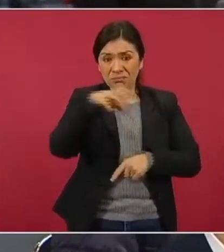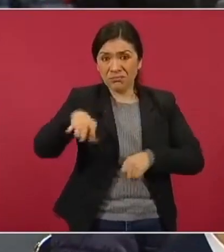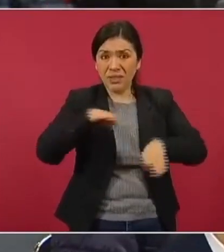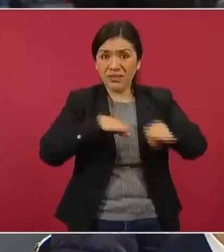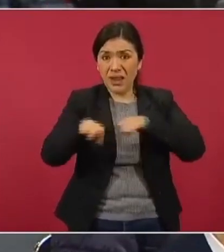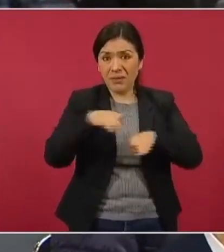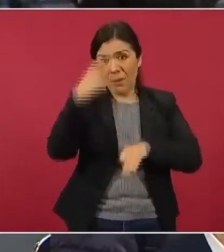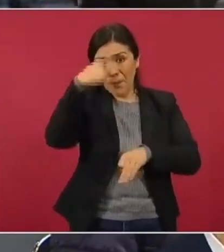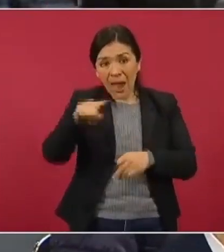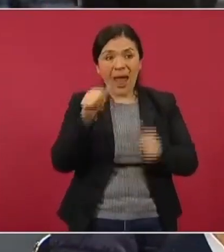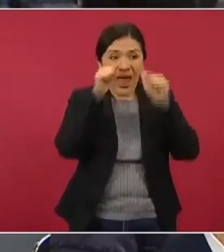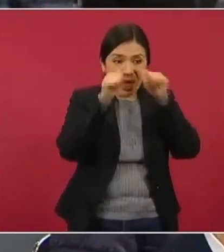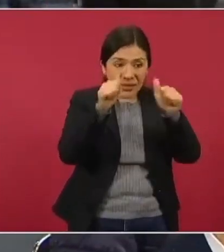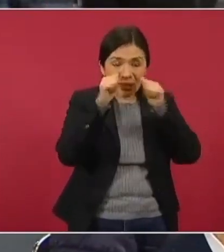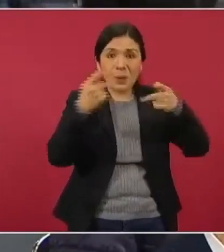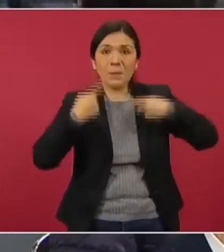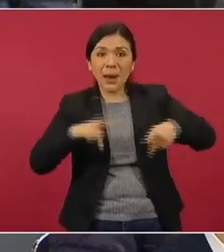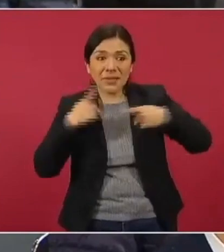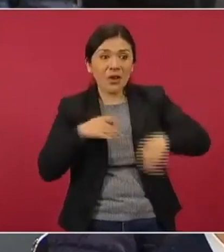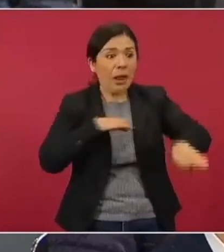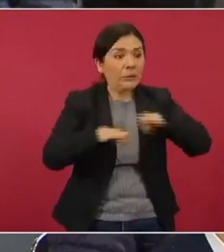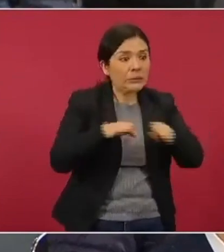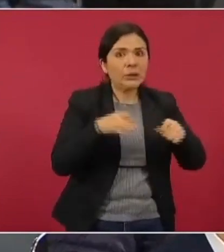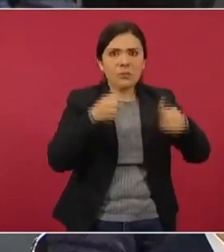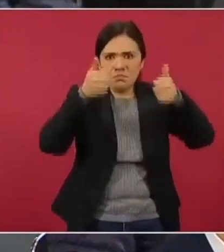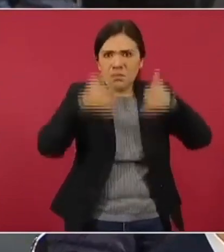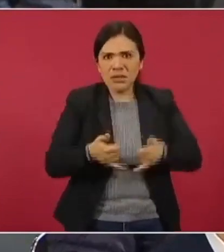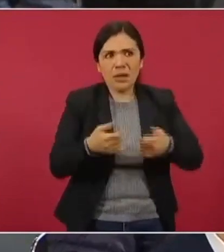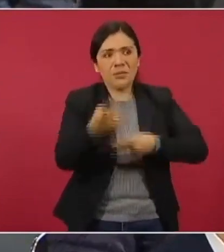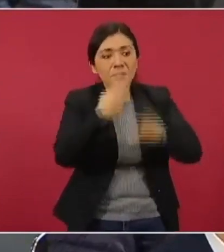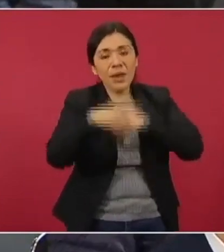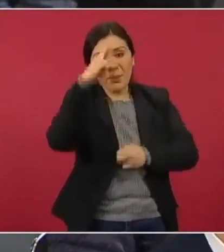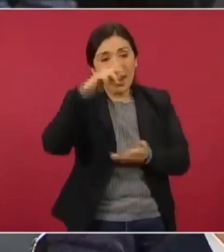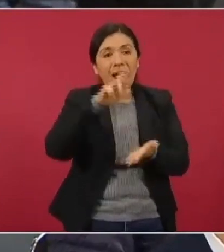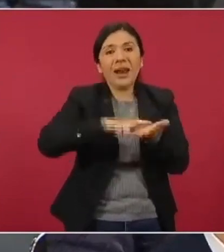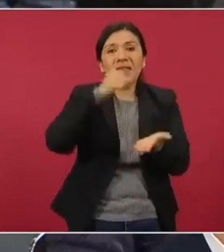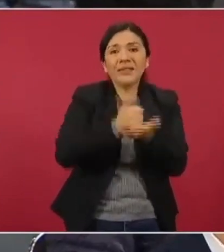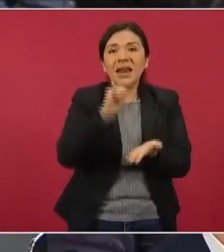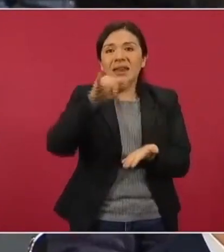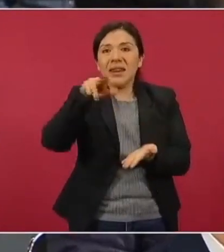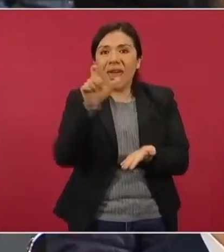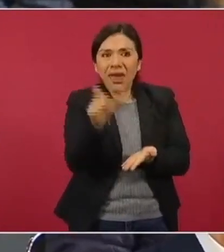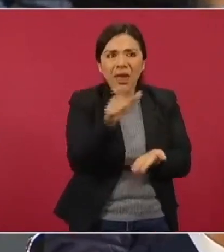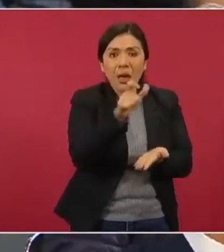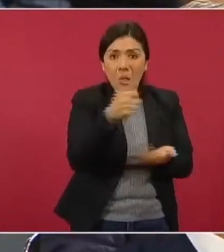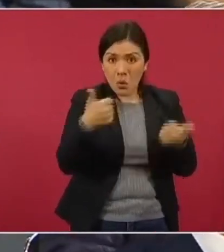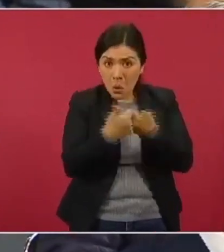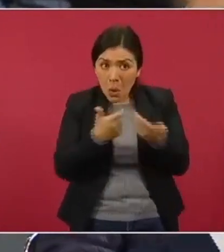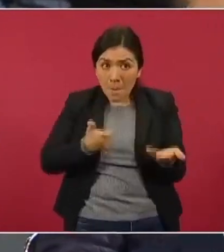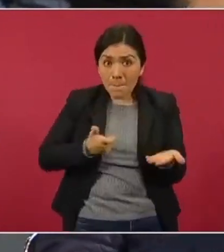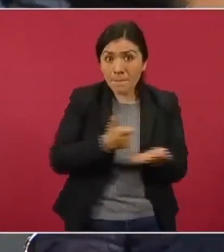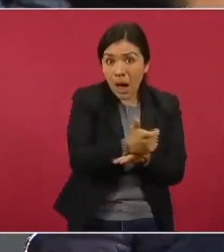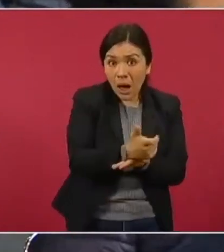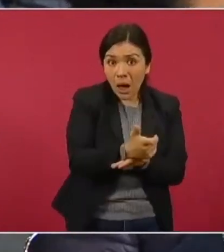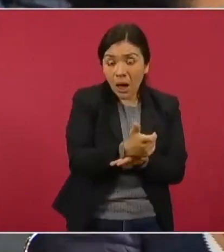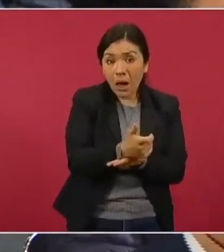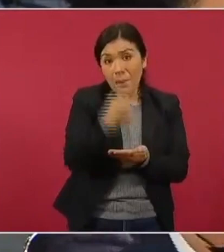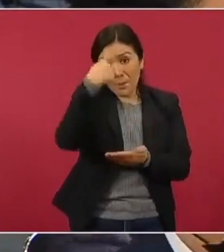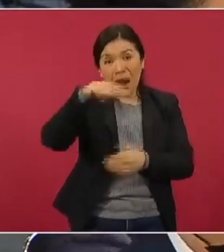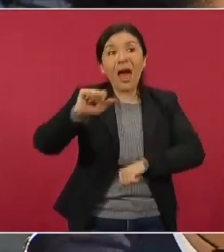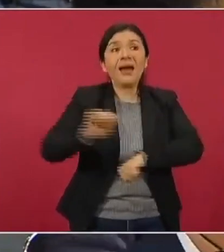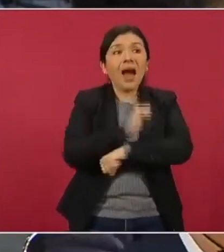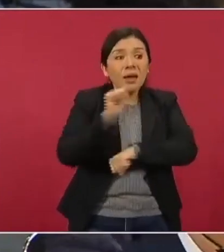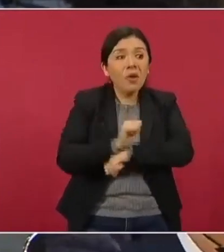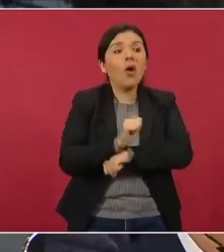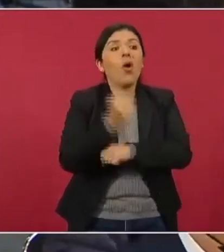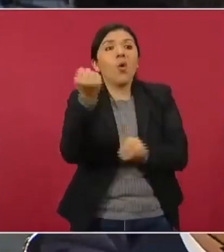ahí al frente, pues atendiendo a la gente para que generen su credencial de elector. No les pagan, pues ni siquiera viáticos,